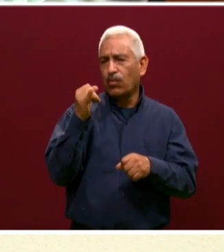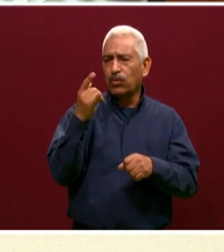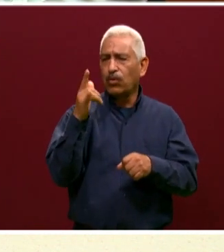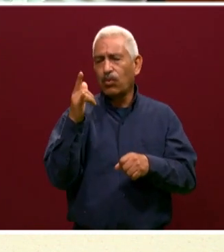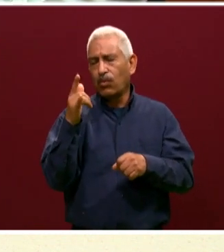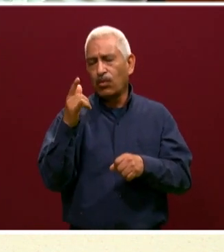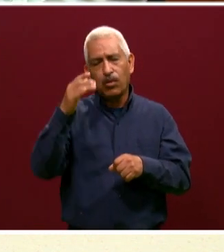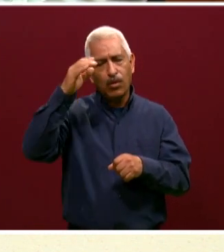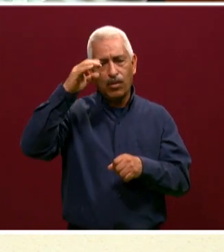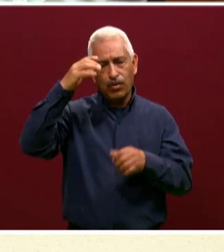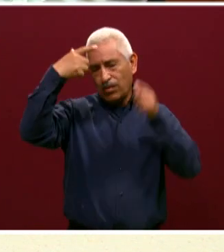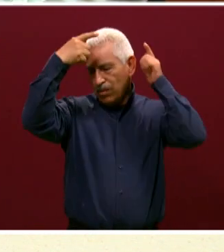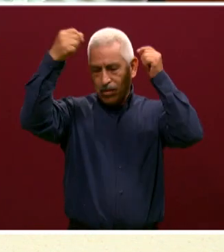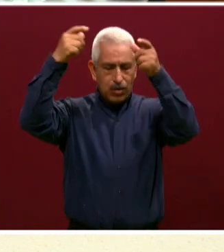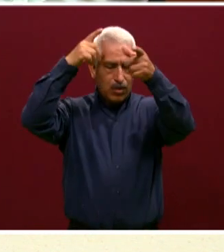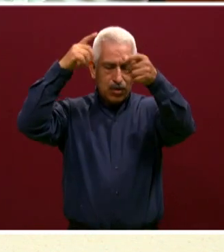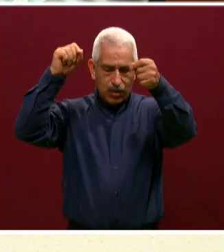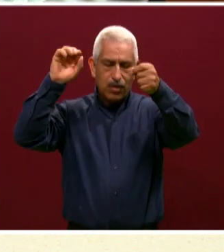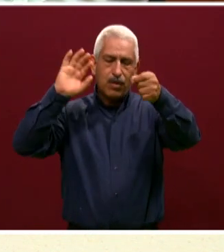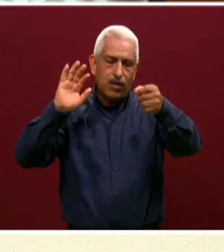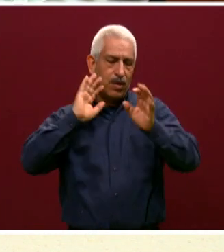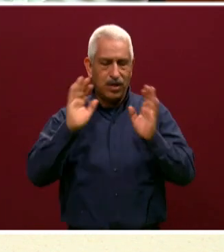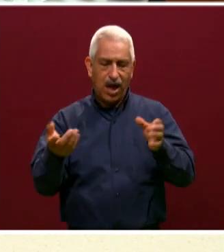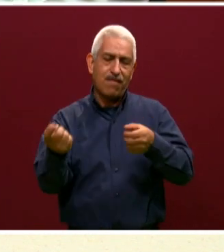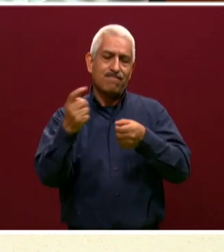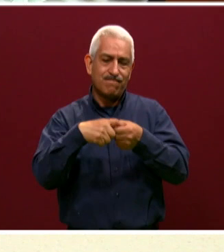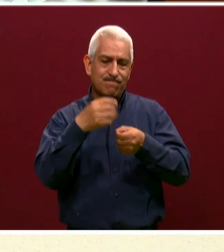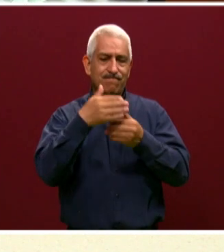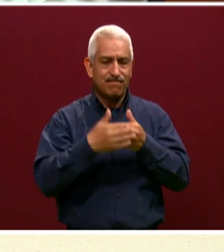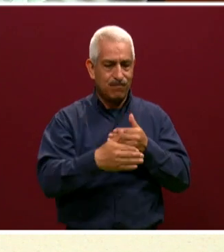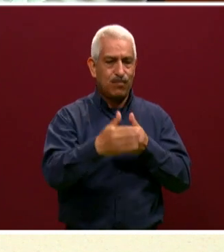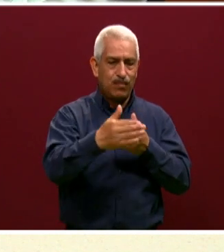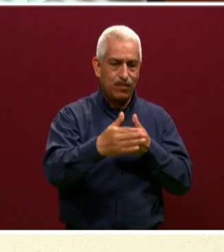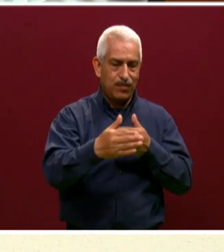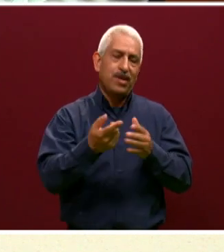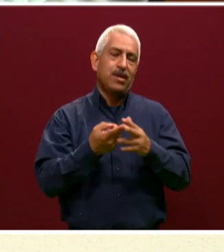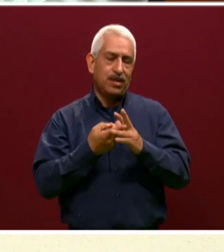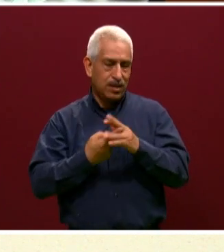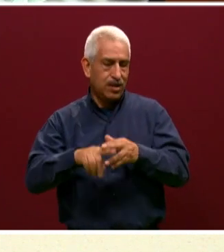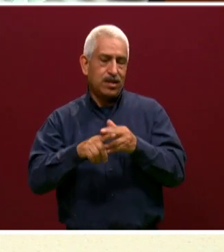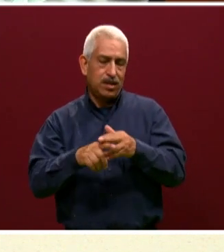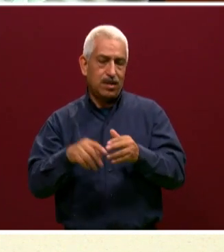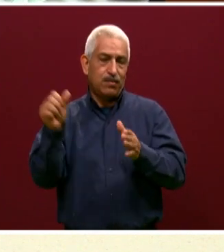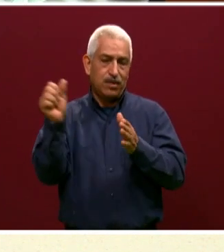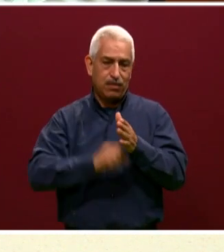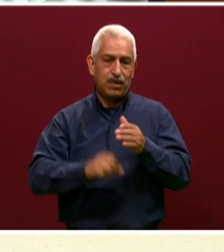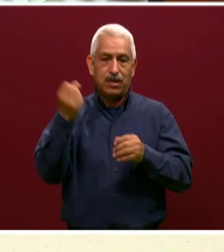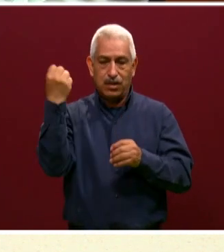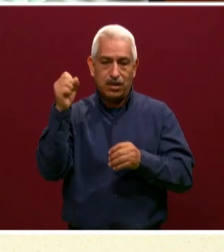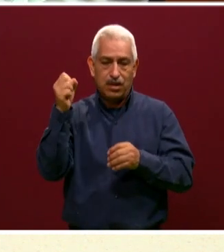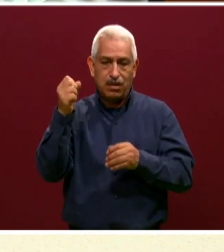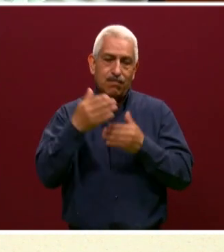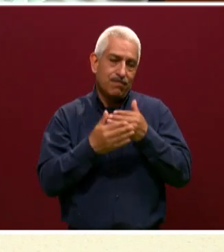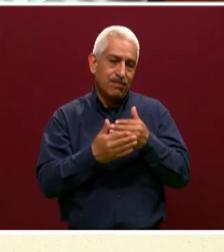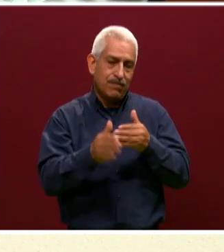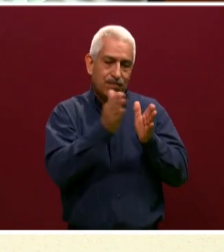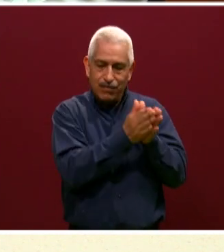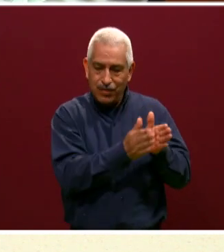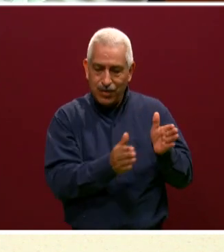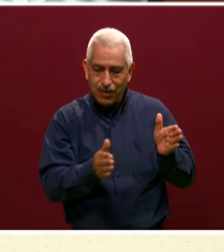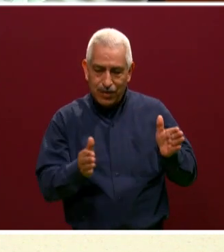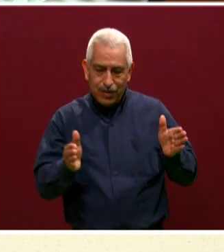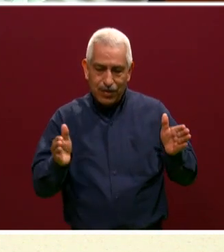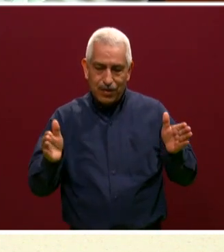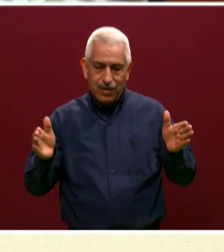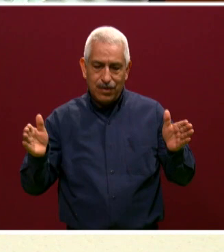hacen su proceso de reinscripción y ya empiezan con nosotros en septiembre. Ajá, por eso es tan amplio el periodo. El periodo, muy